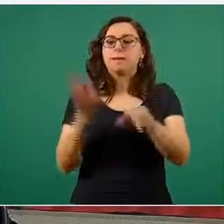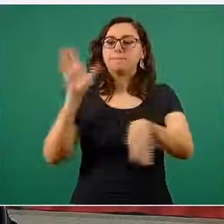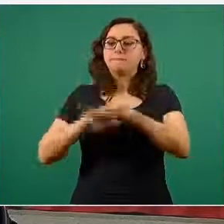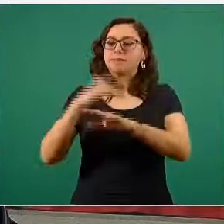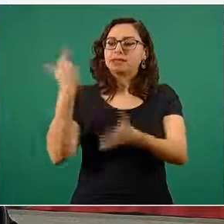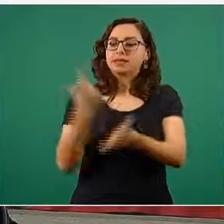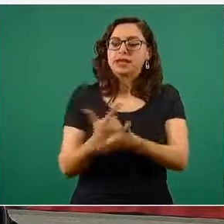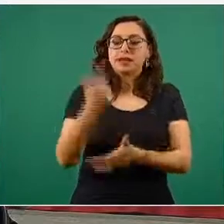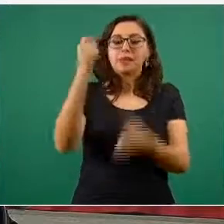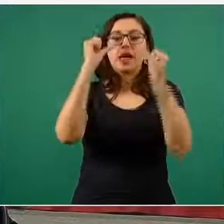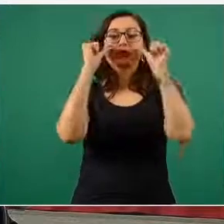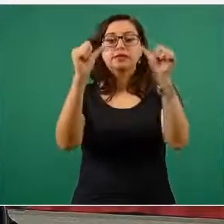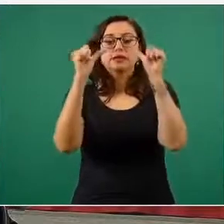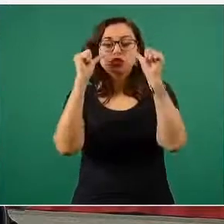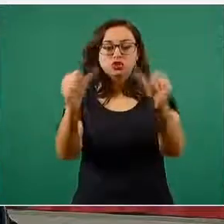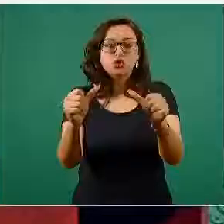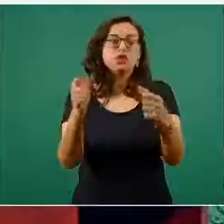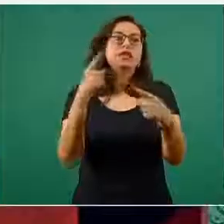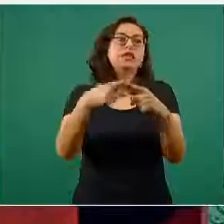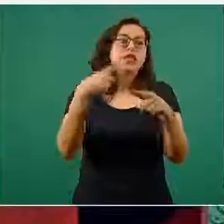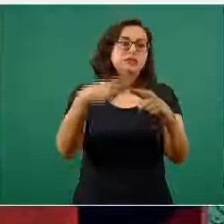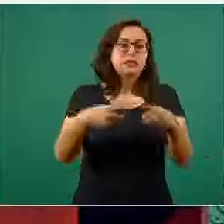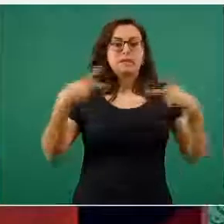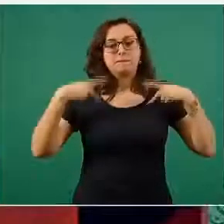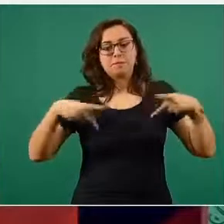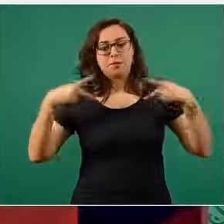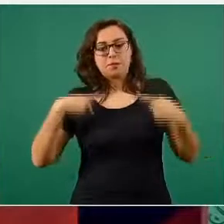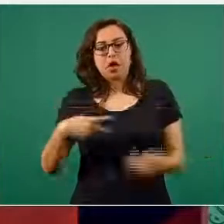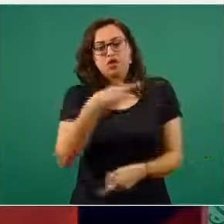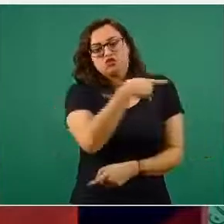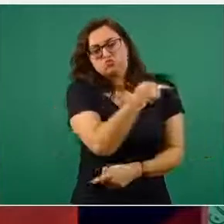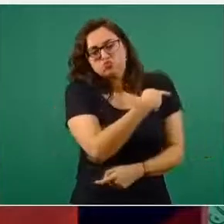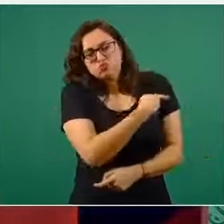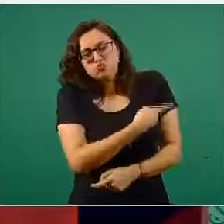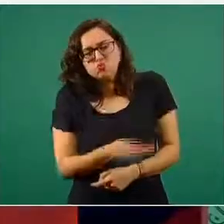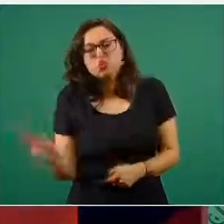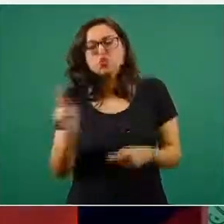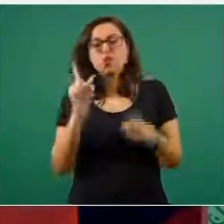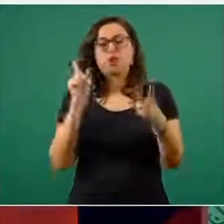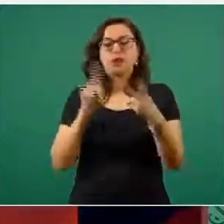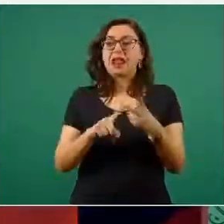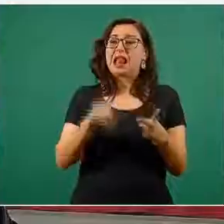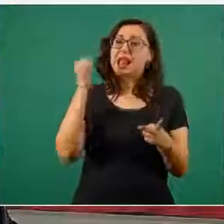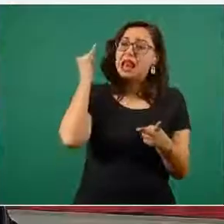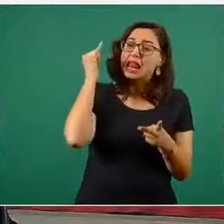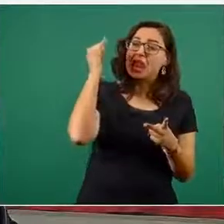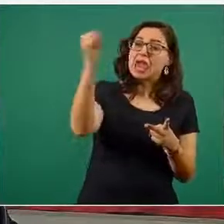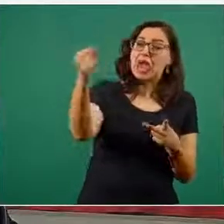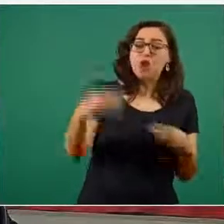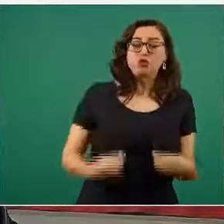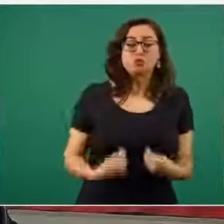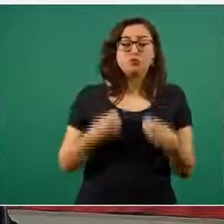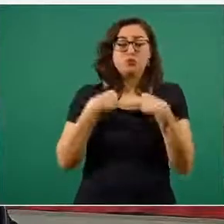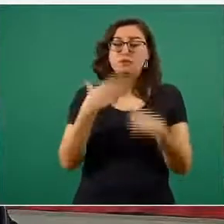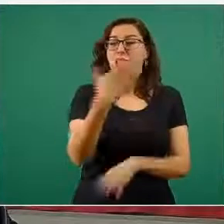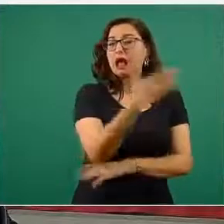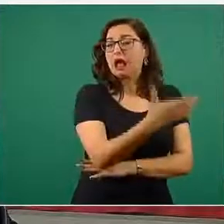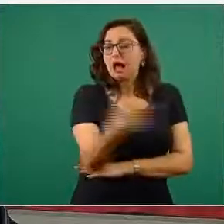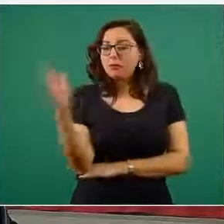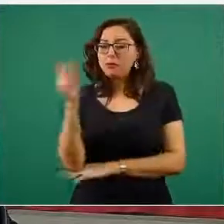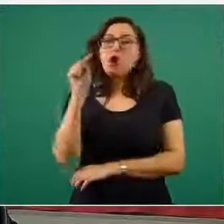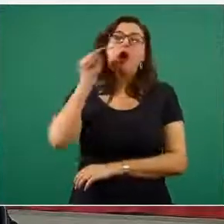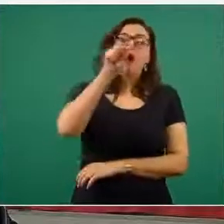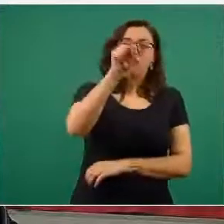ser personas que viven en pobreza extrema, poblaciones de difícil acceso, como son áreas rurales